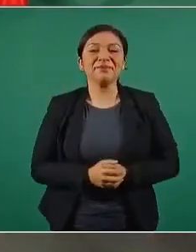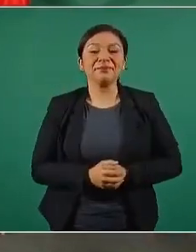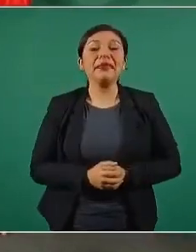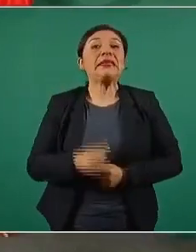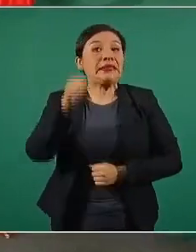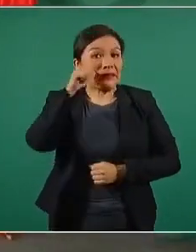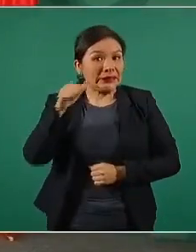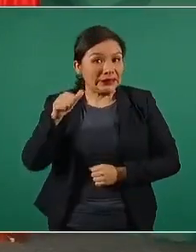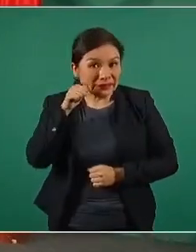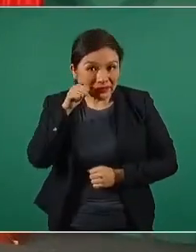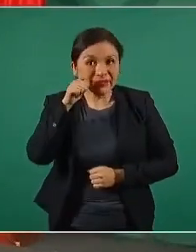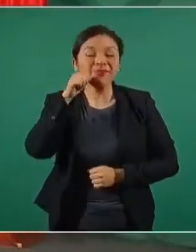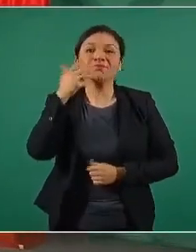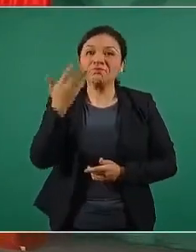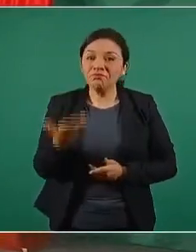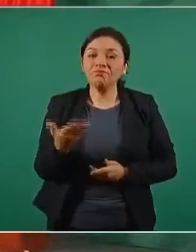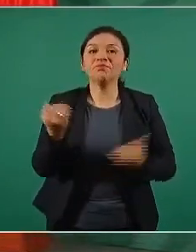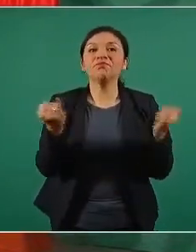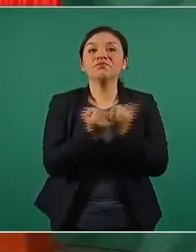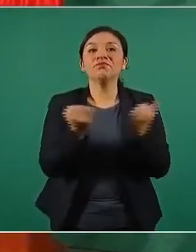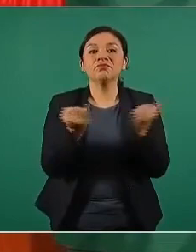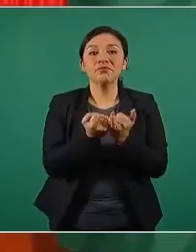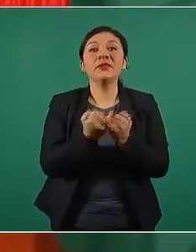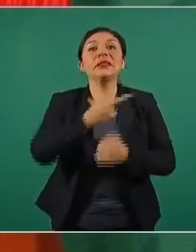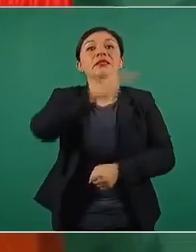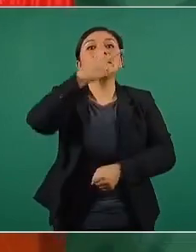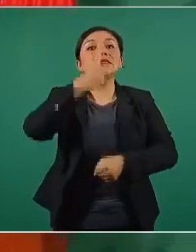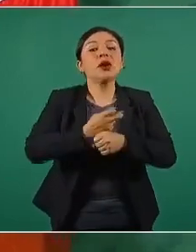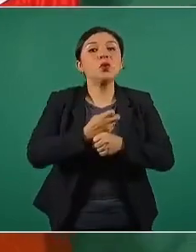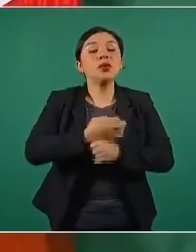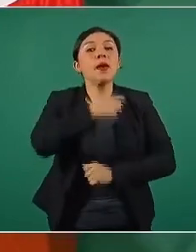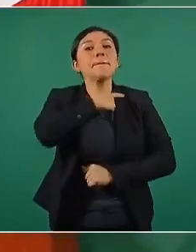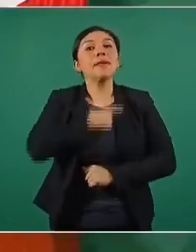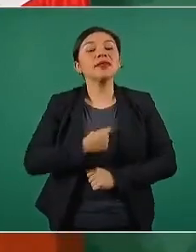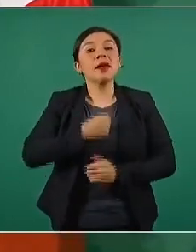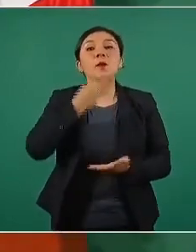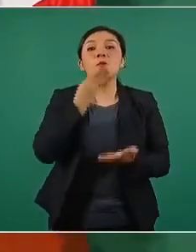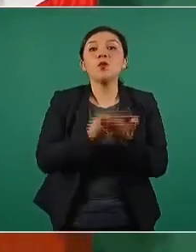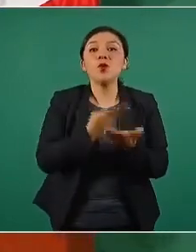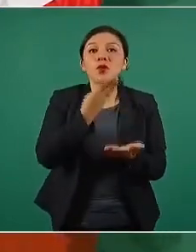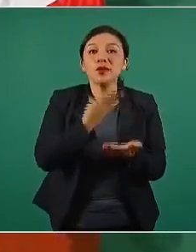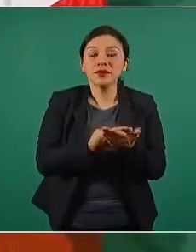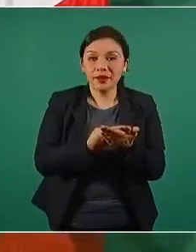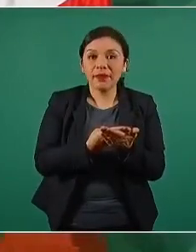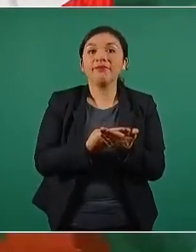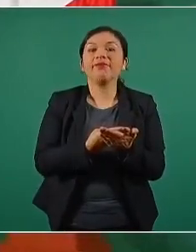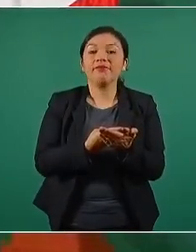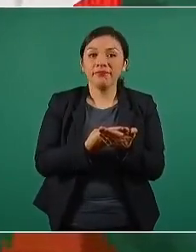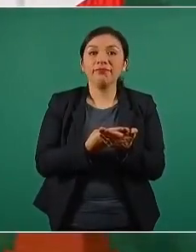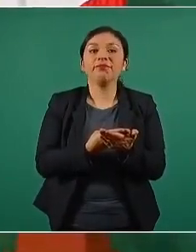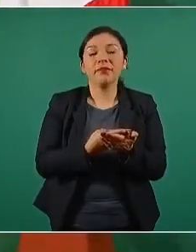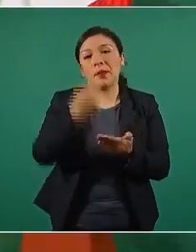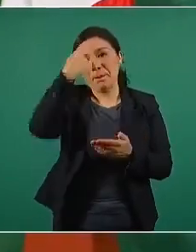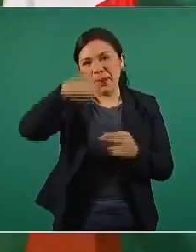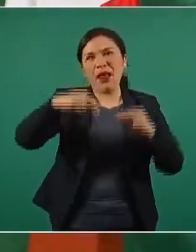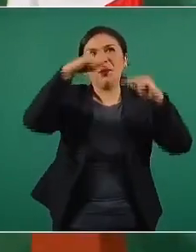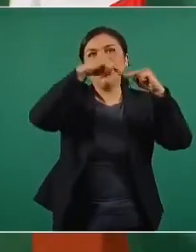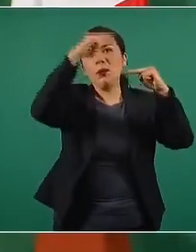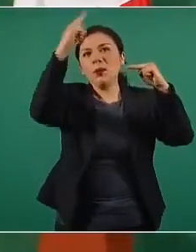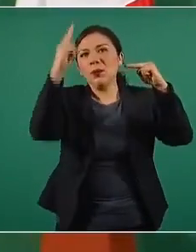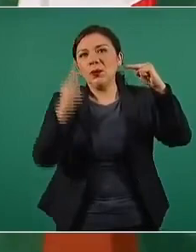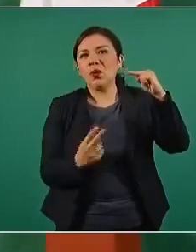ayer ya la segunda medalla de bronce, enclavados,